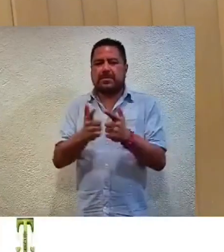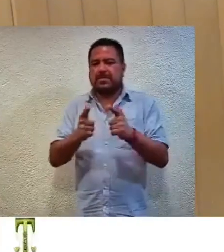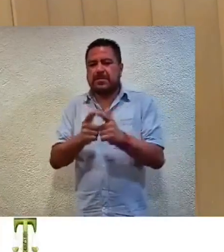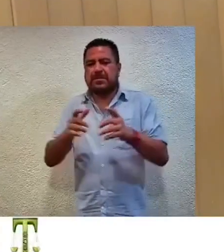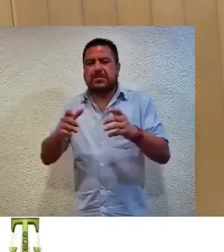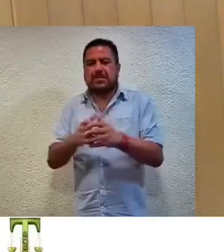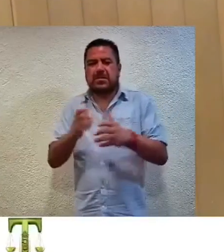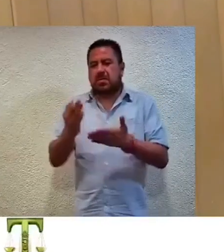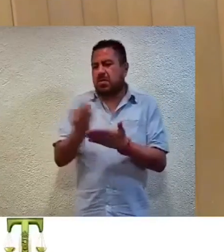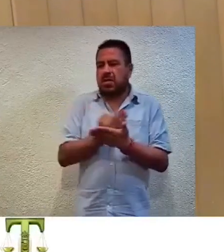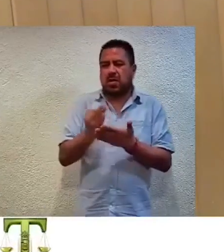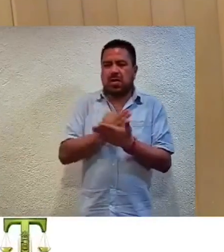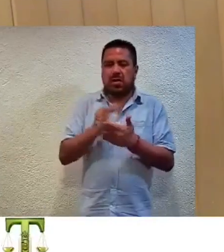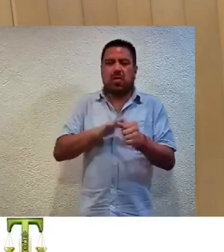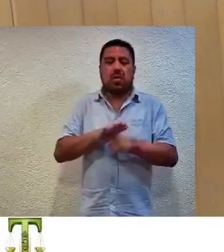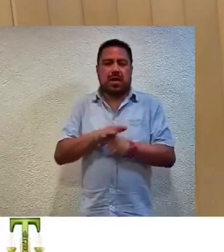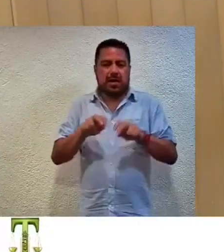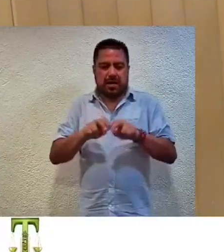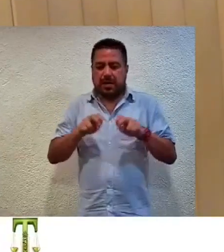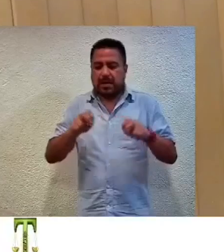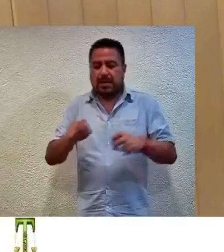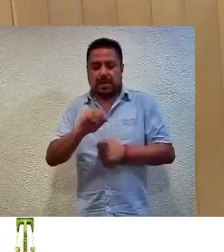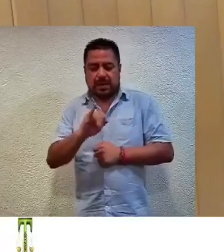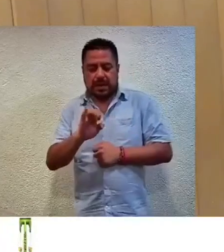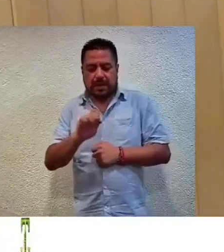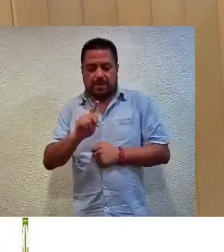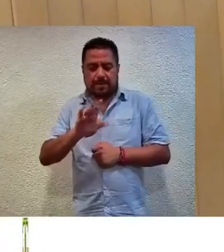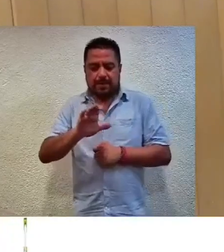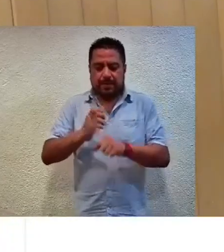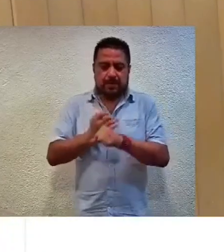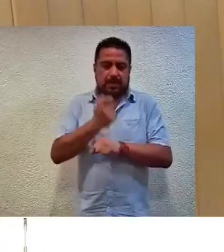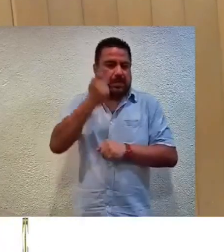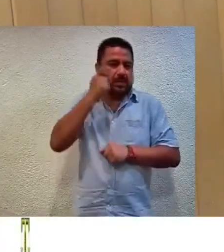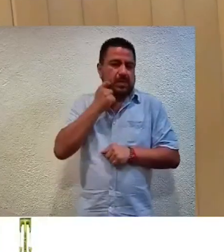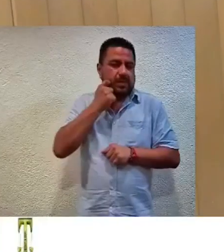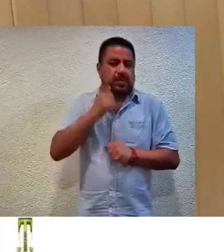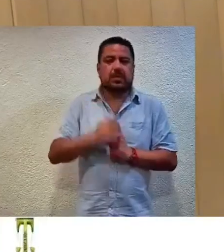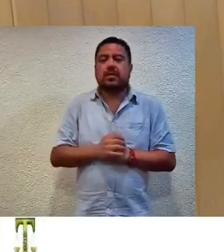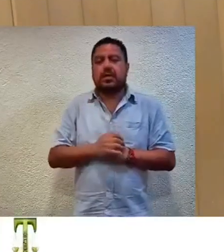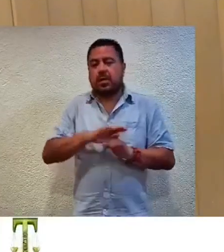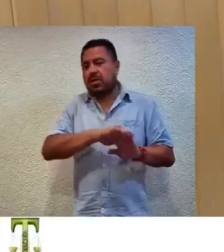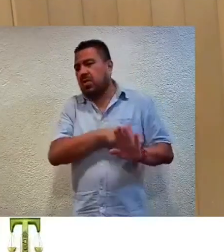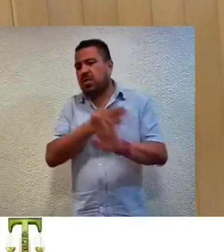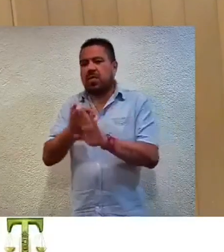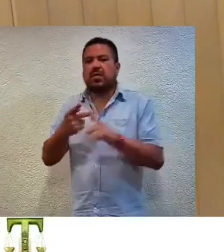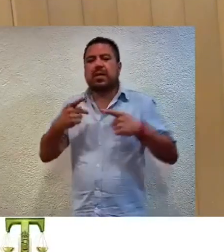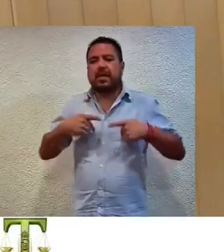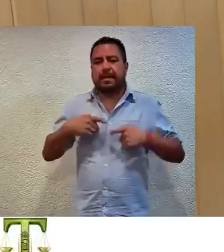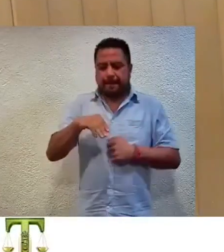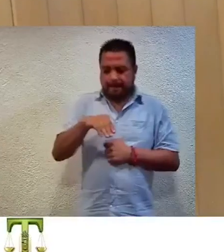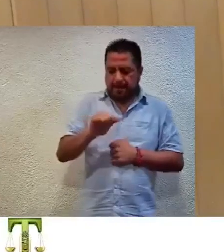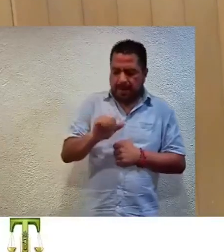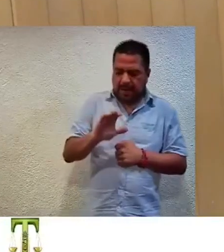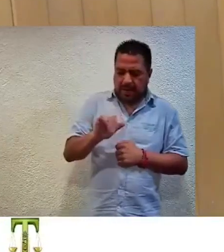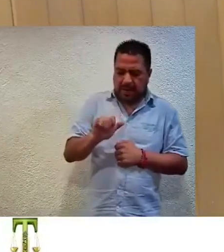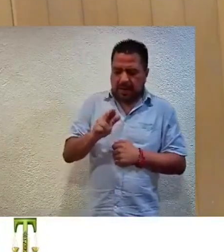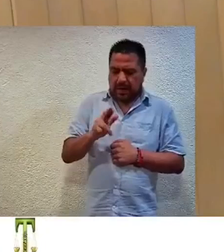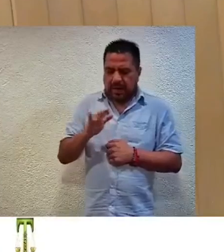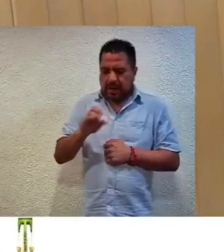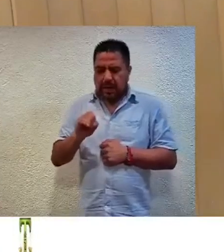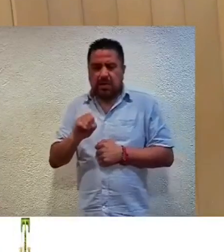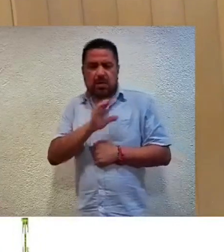el Consejo General del Instituto Electoral y de Participación Ciudadana del Estado de Guerrero, en contra del ciudadano Macario Navarrete Chávez,